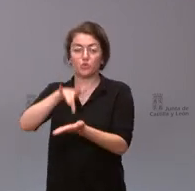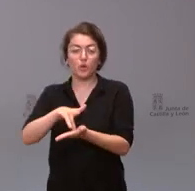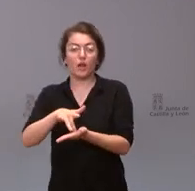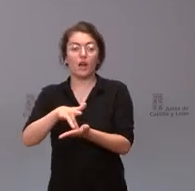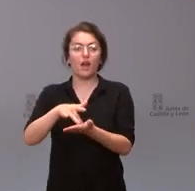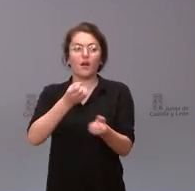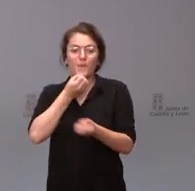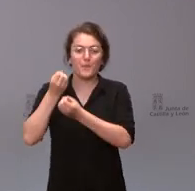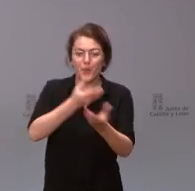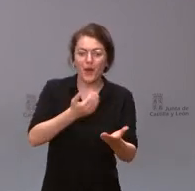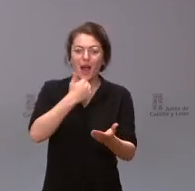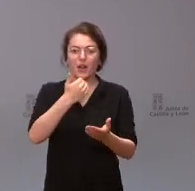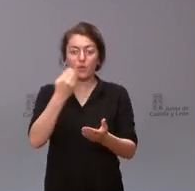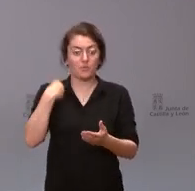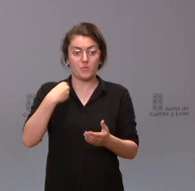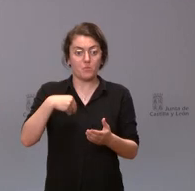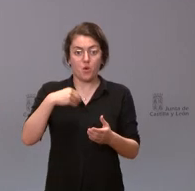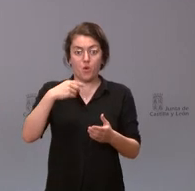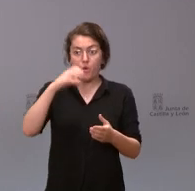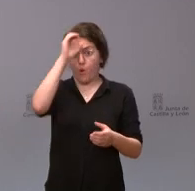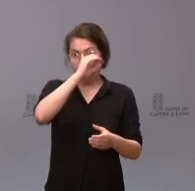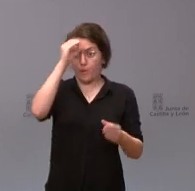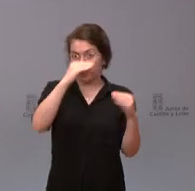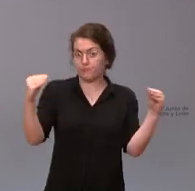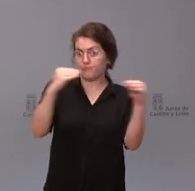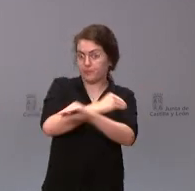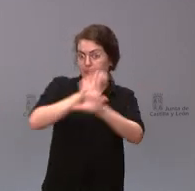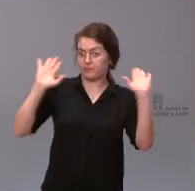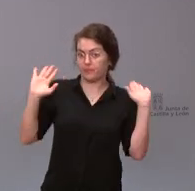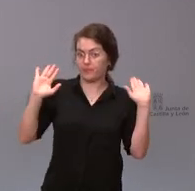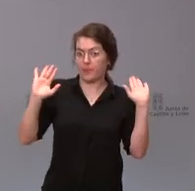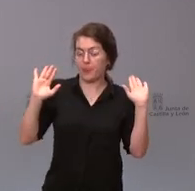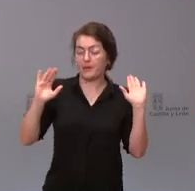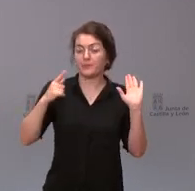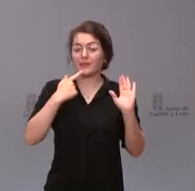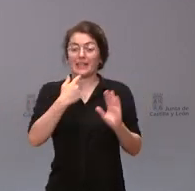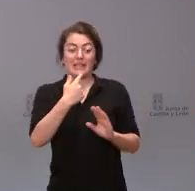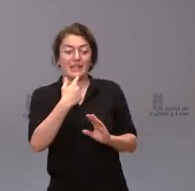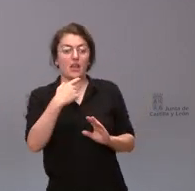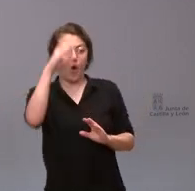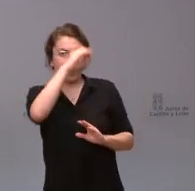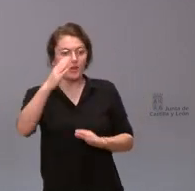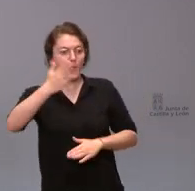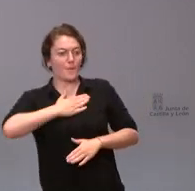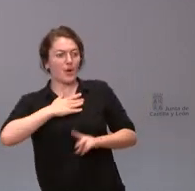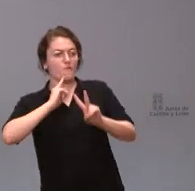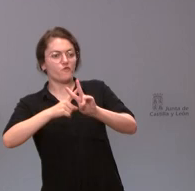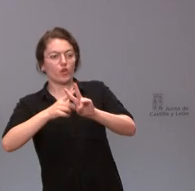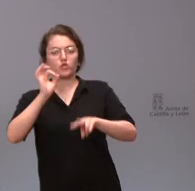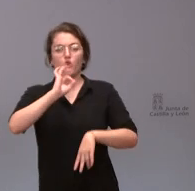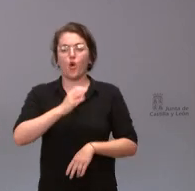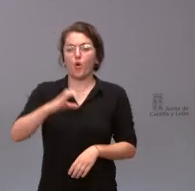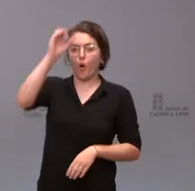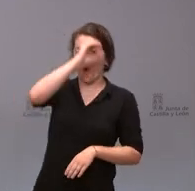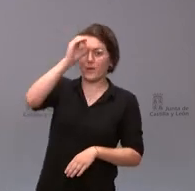que se alejan de la posición conjunta del Ejecutivo que aclare antes si las hace en nombre de su partido de Vox o de la propia